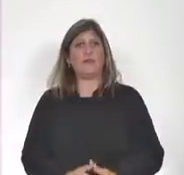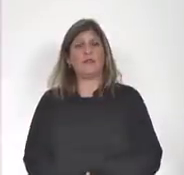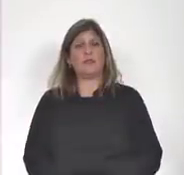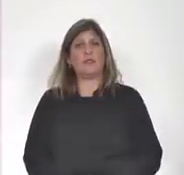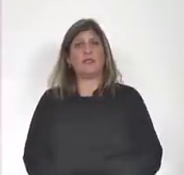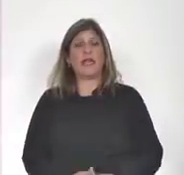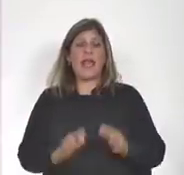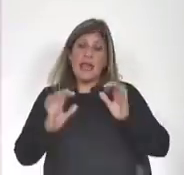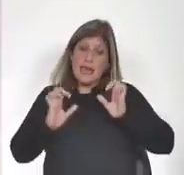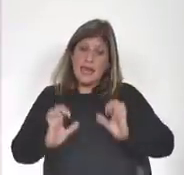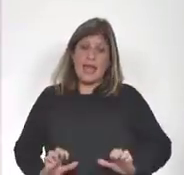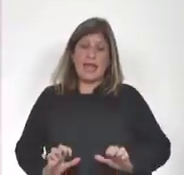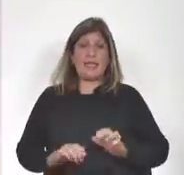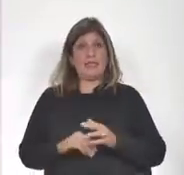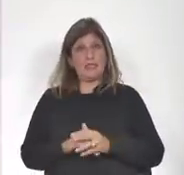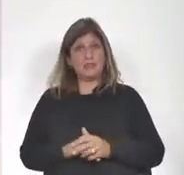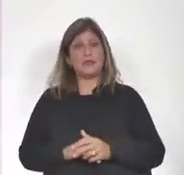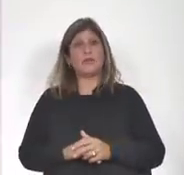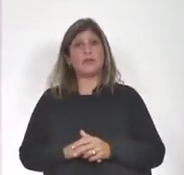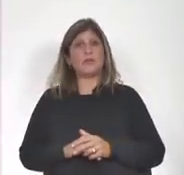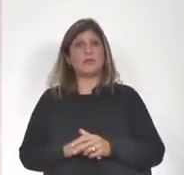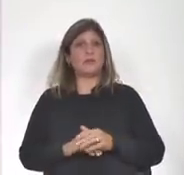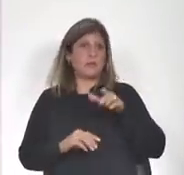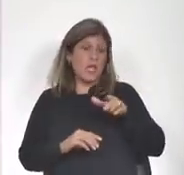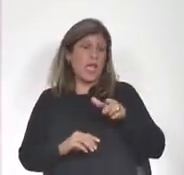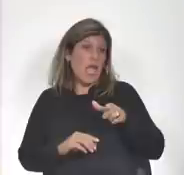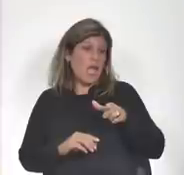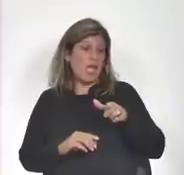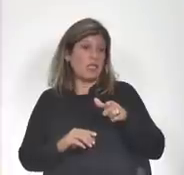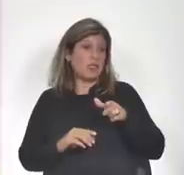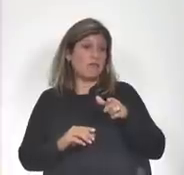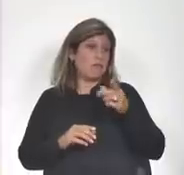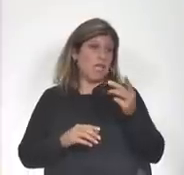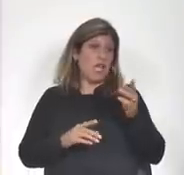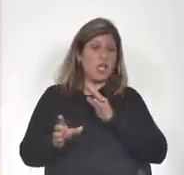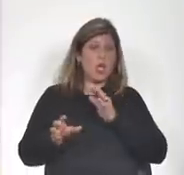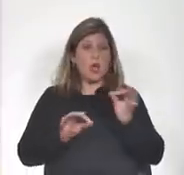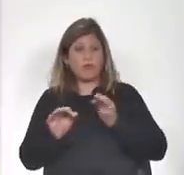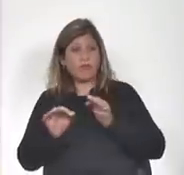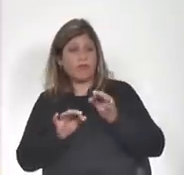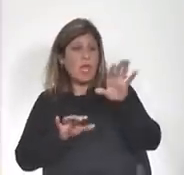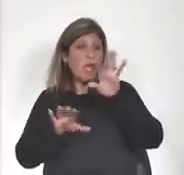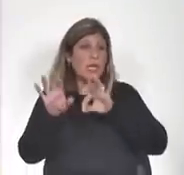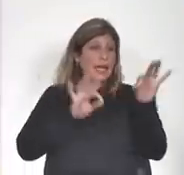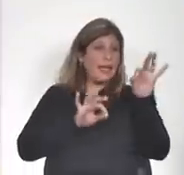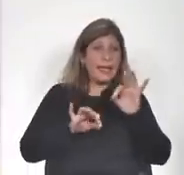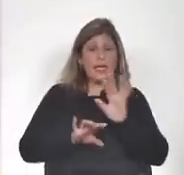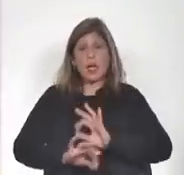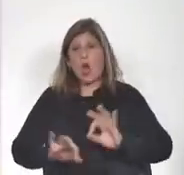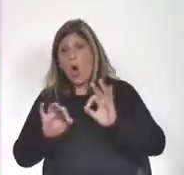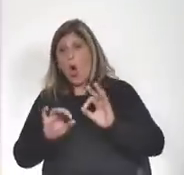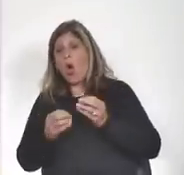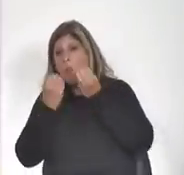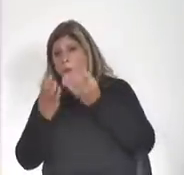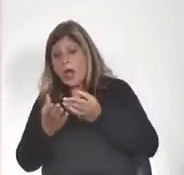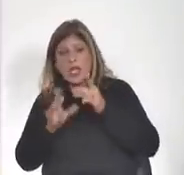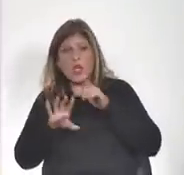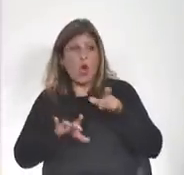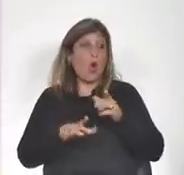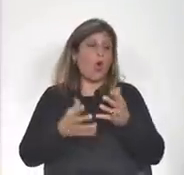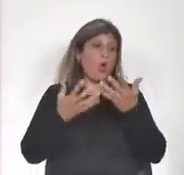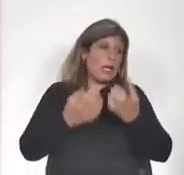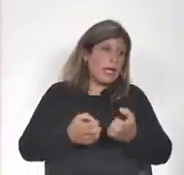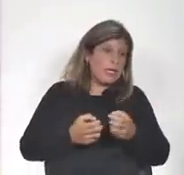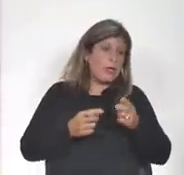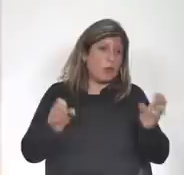La ética en tanto campo de opciones entre valores, orientaciones sobre lo que es bueno y deseable para